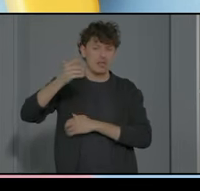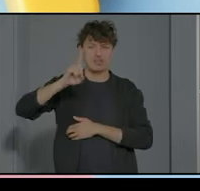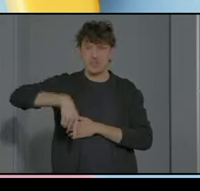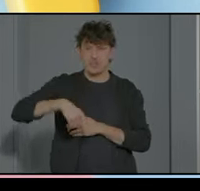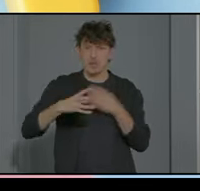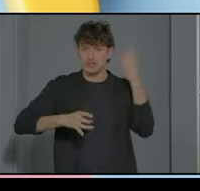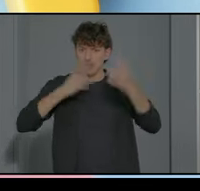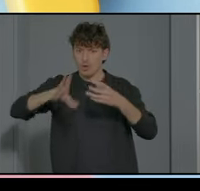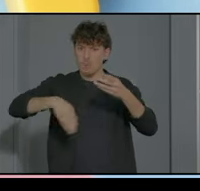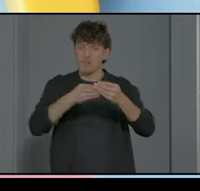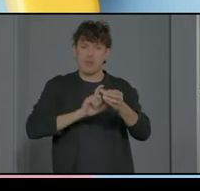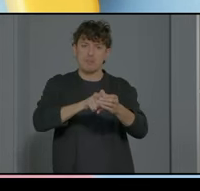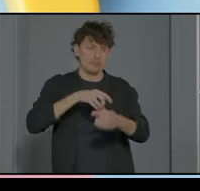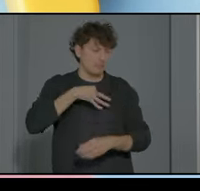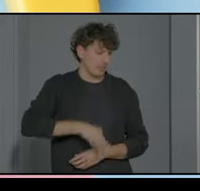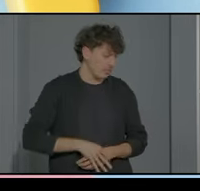complementarias